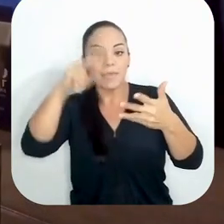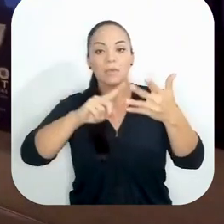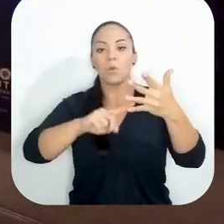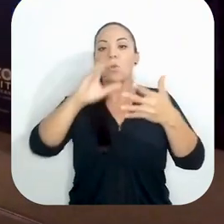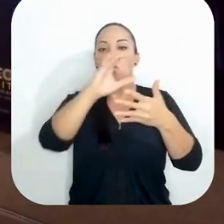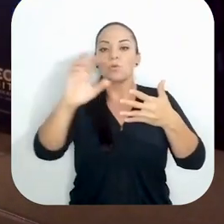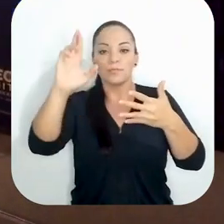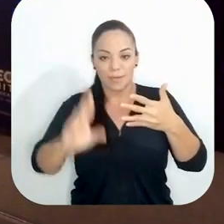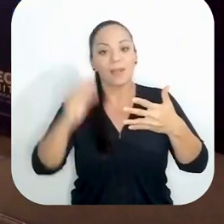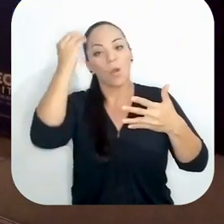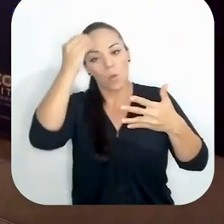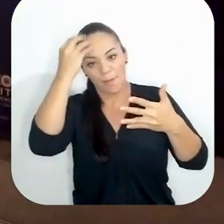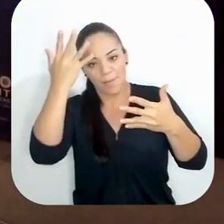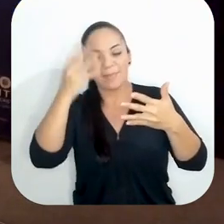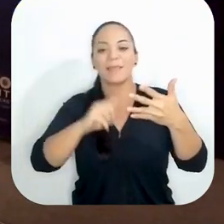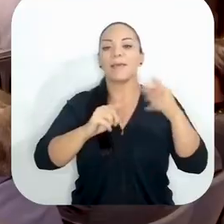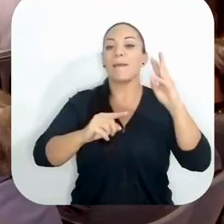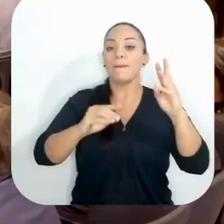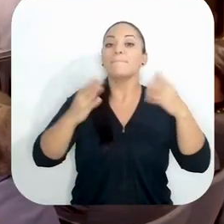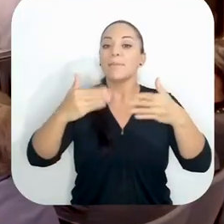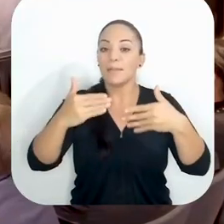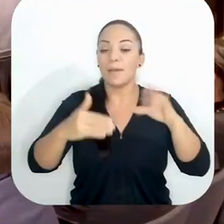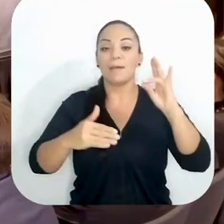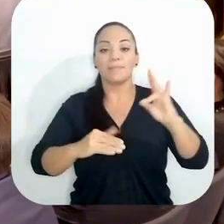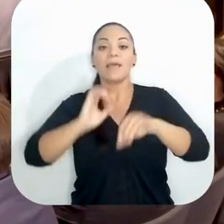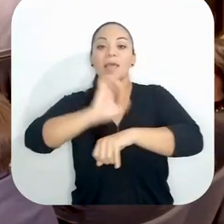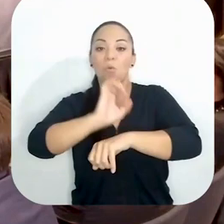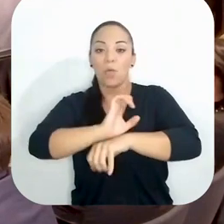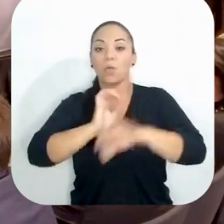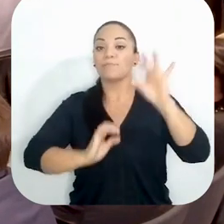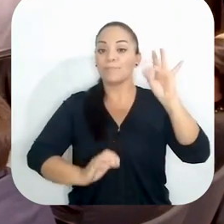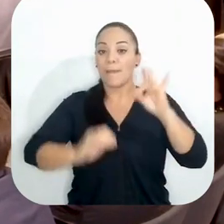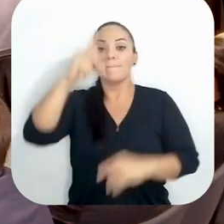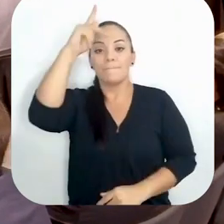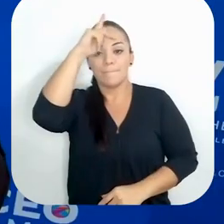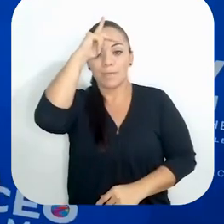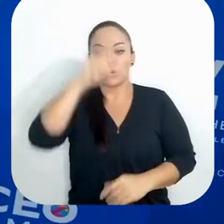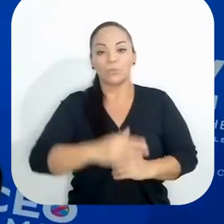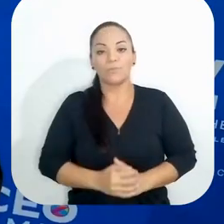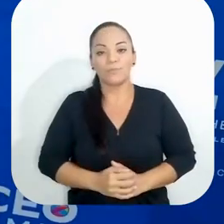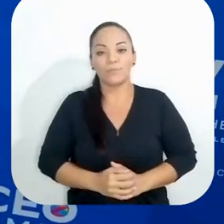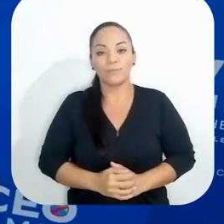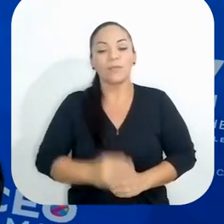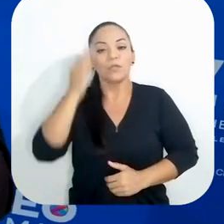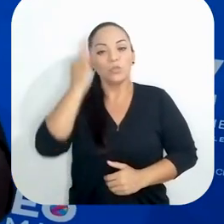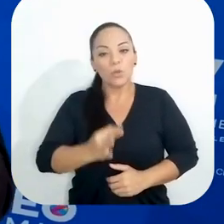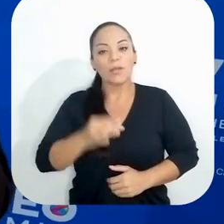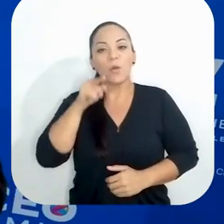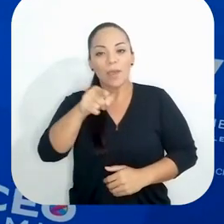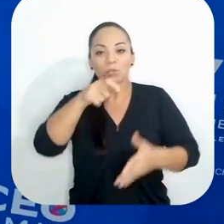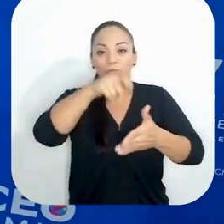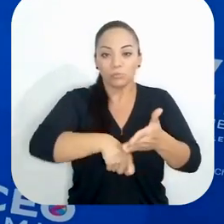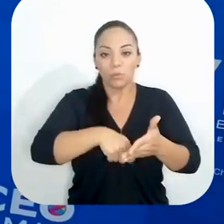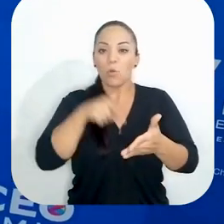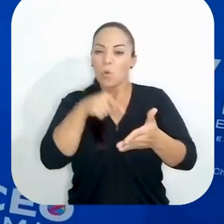México, Costa Rica, obviamente, Panamá, Ecuador y Perú. Creo que esto